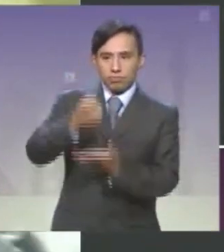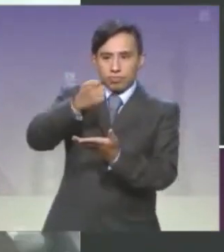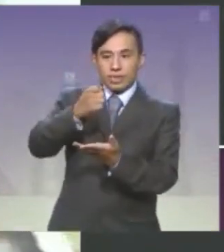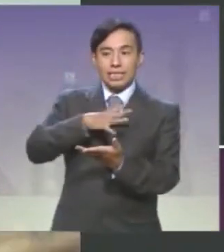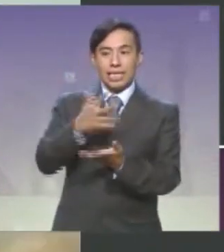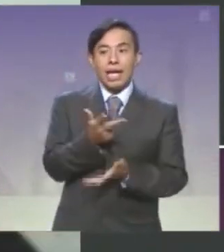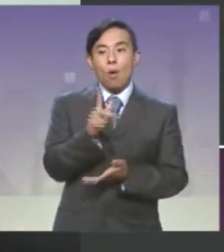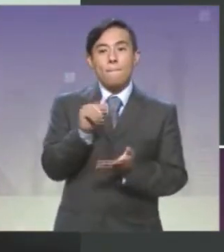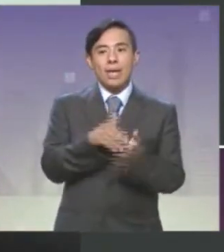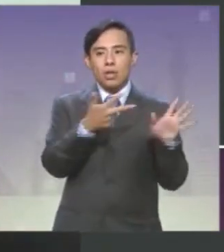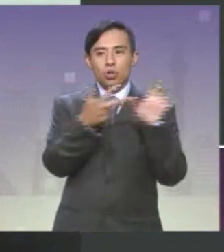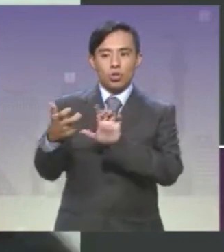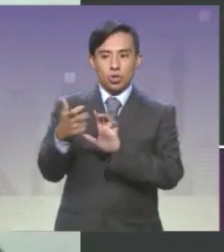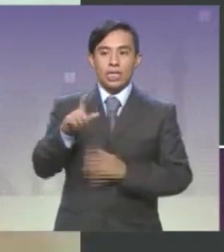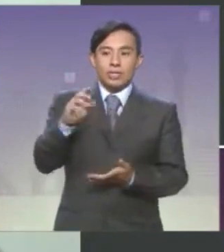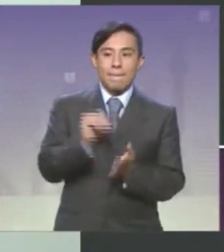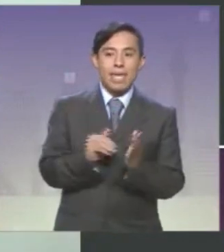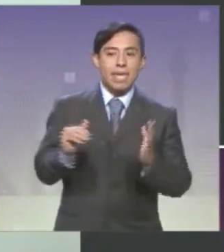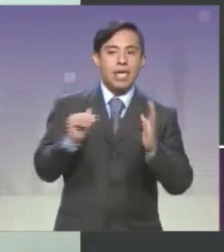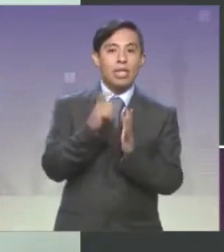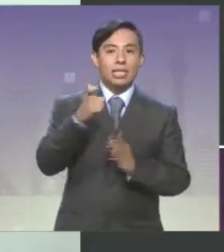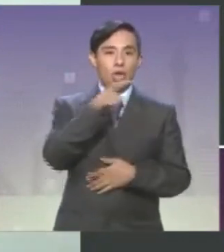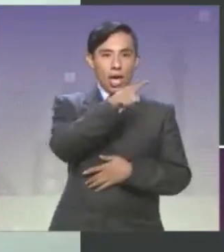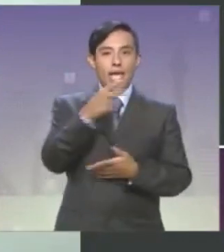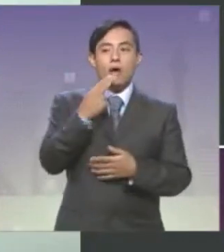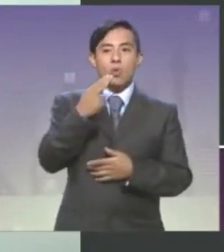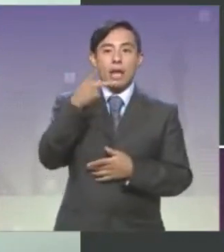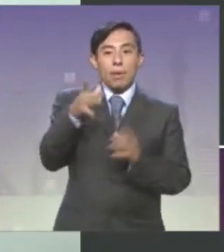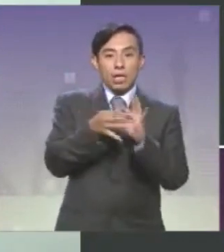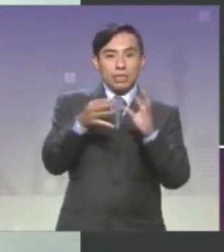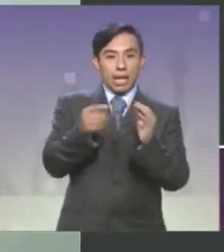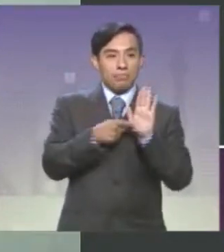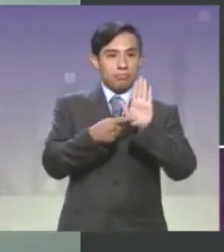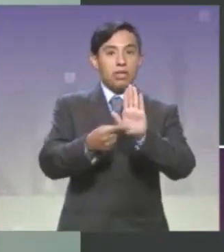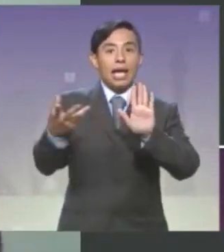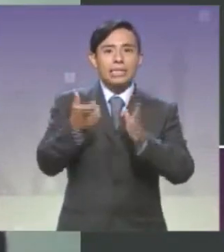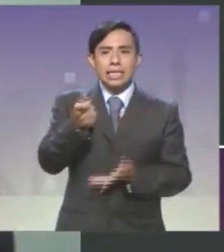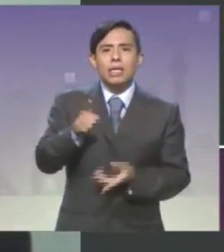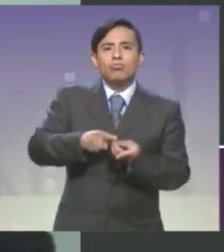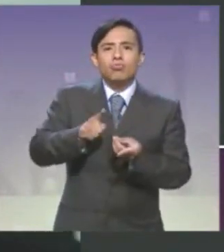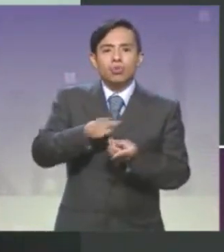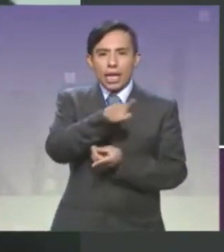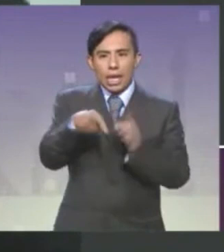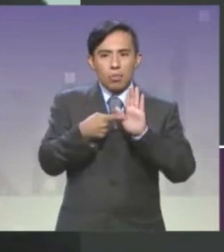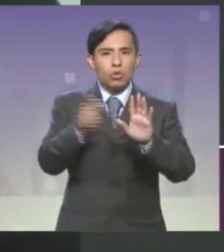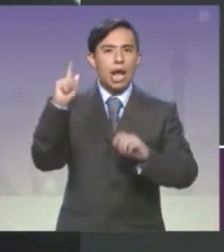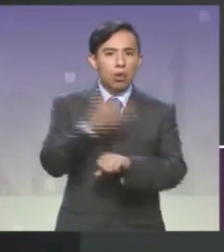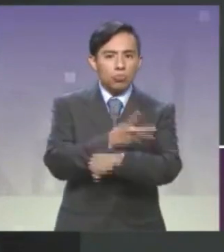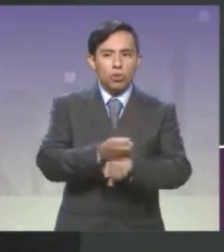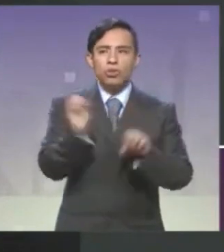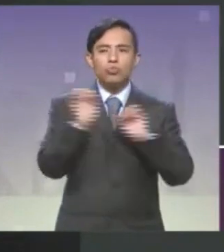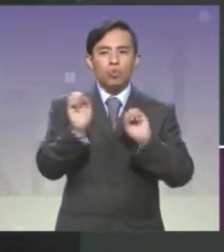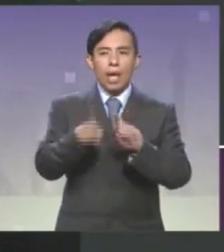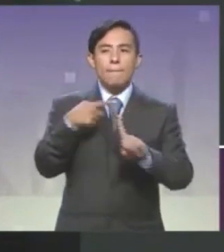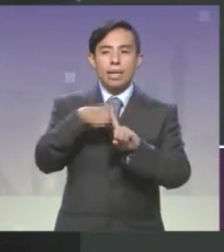.800 millones de pesos sin justificación alguna. Así como los más de 61 millones de pesos que